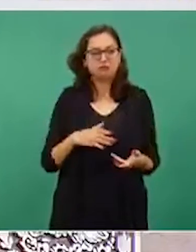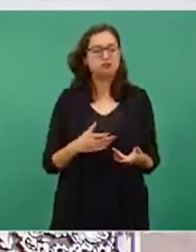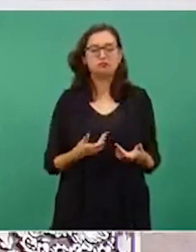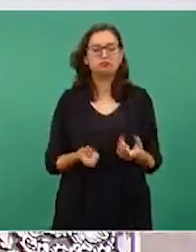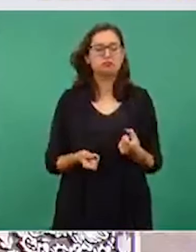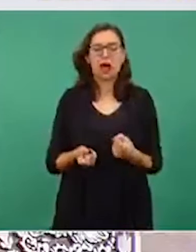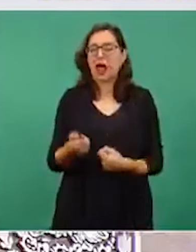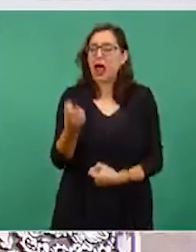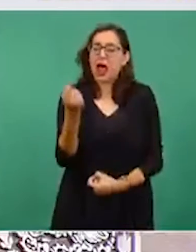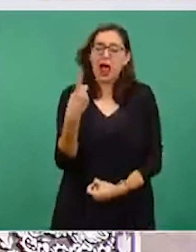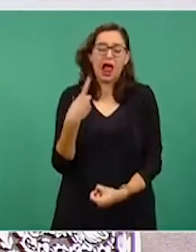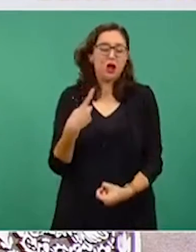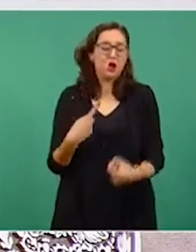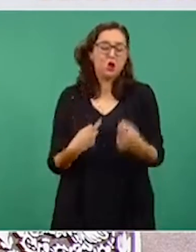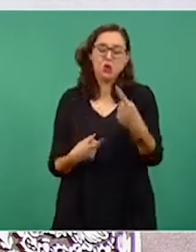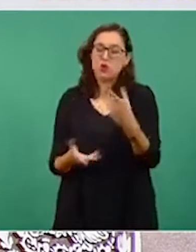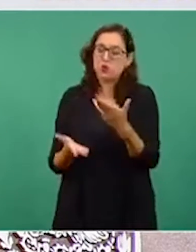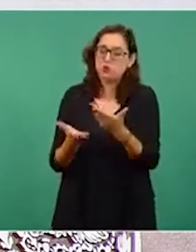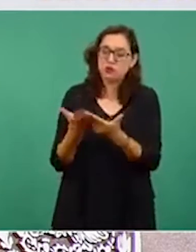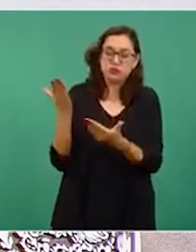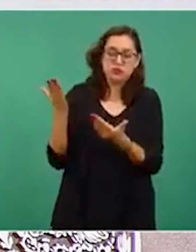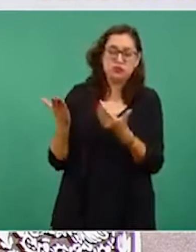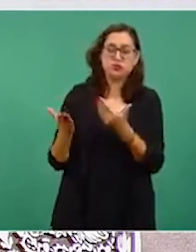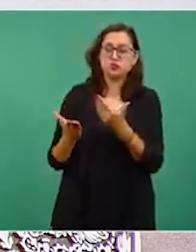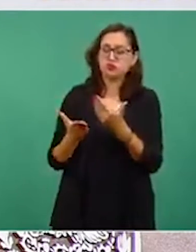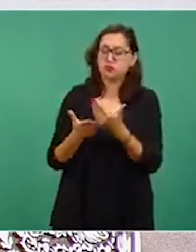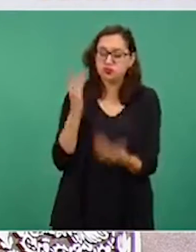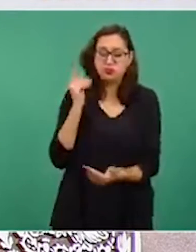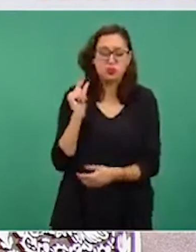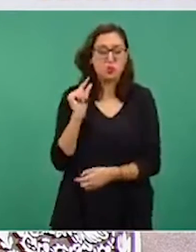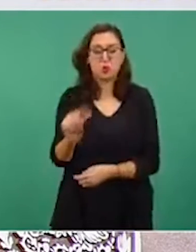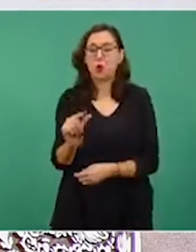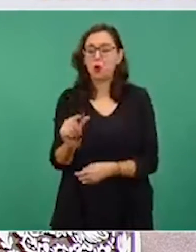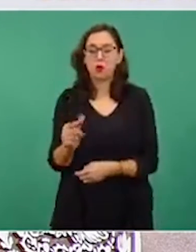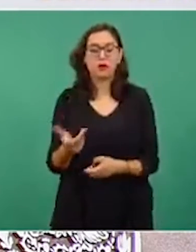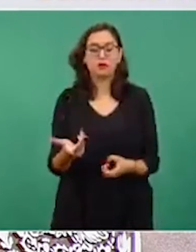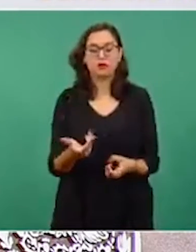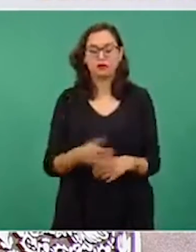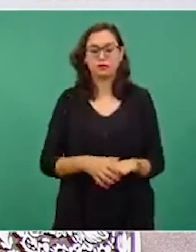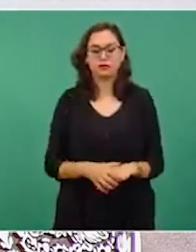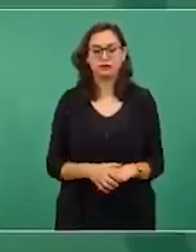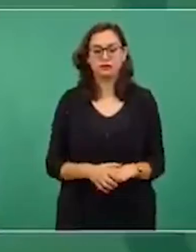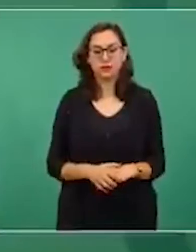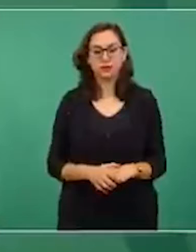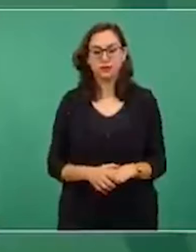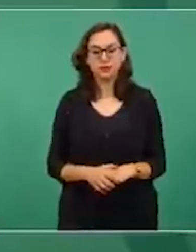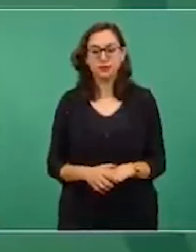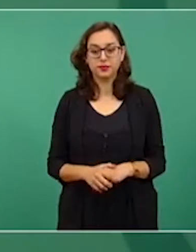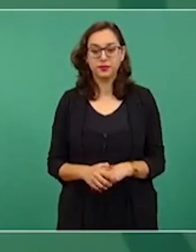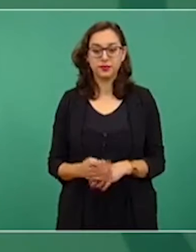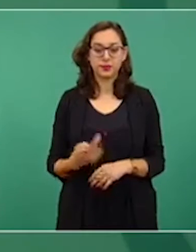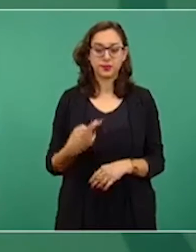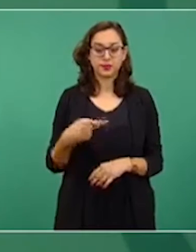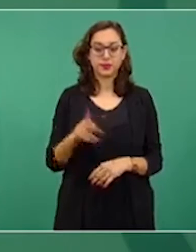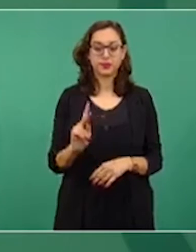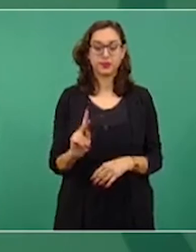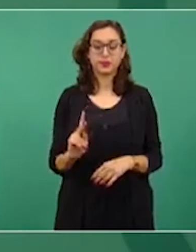de mal comportamiento de trabajadores del servicio exterior, pero